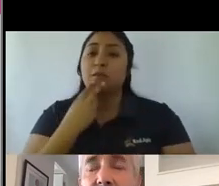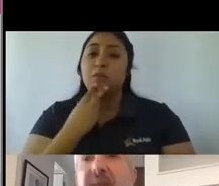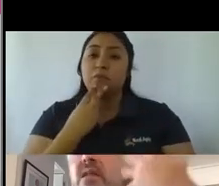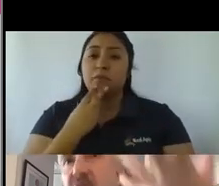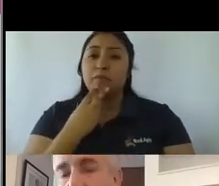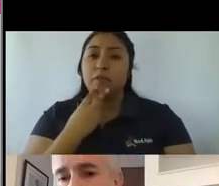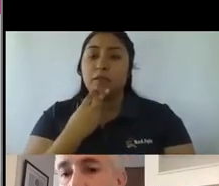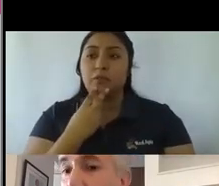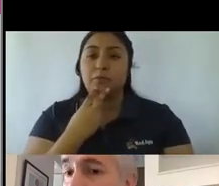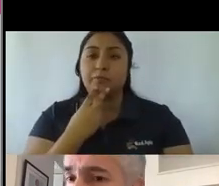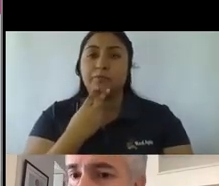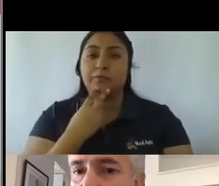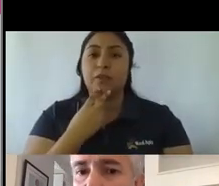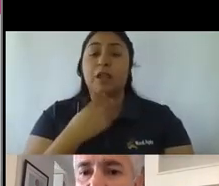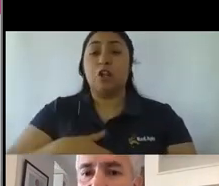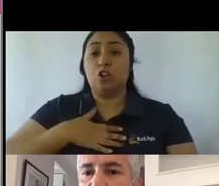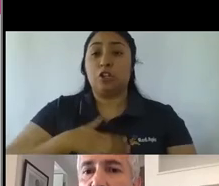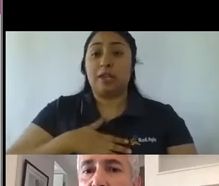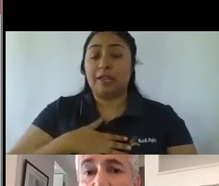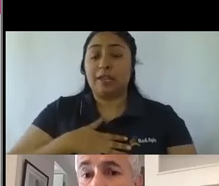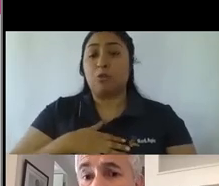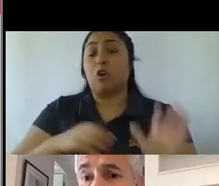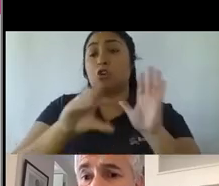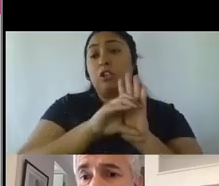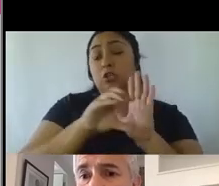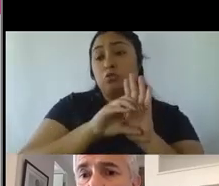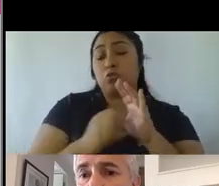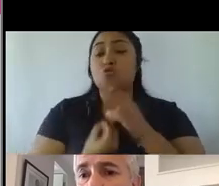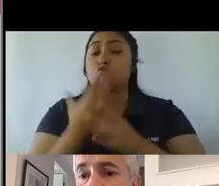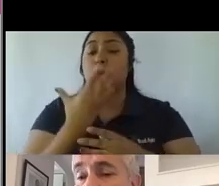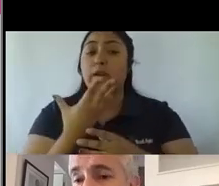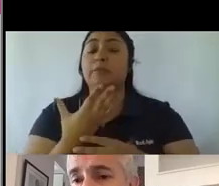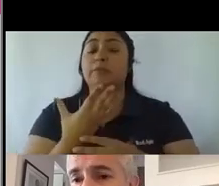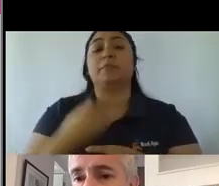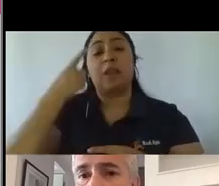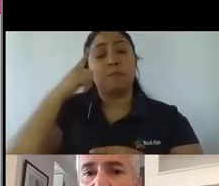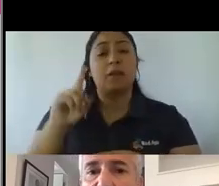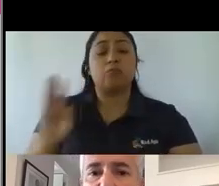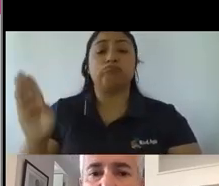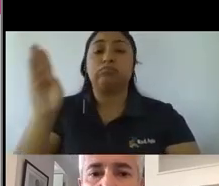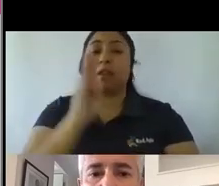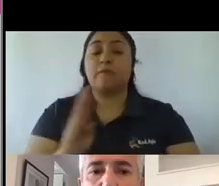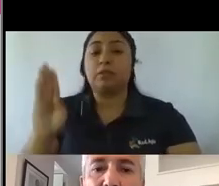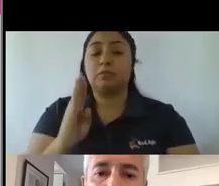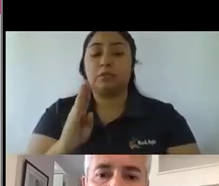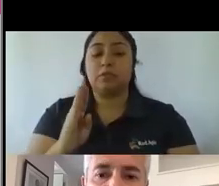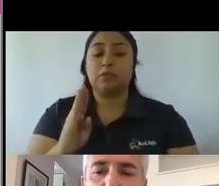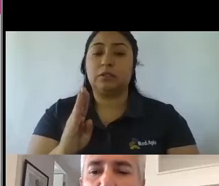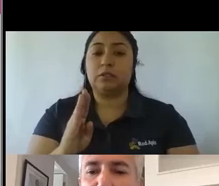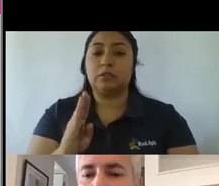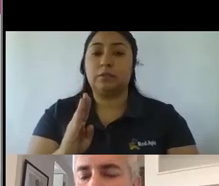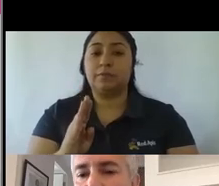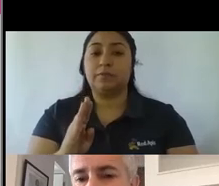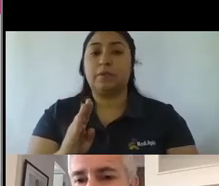de expectativas constitucionales que estamos viviendo, pero básicamente lo que vemos, digamos, es que tenemos, o hemos tenido